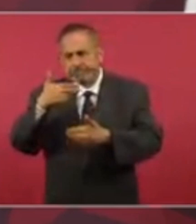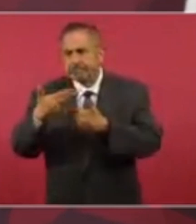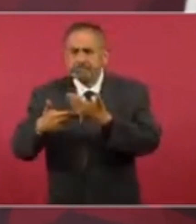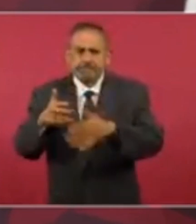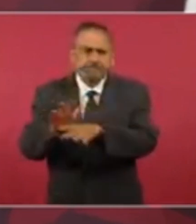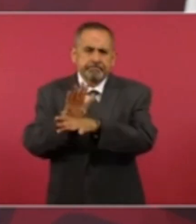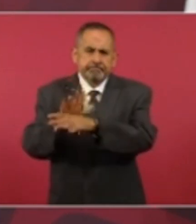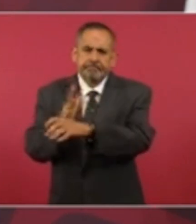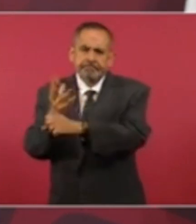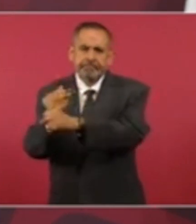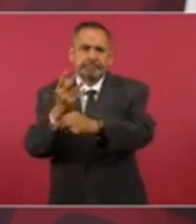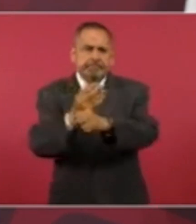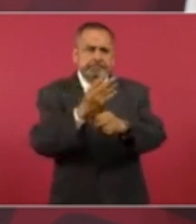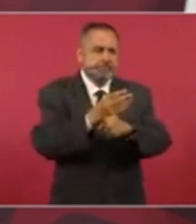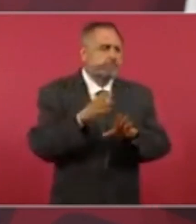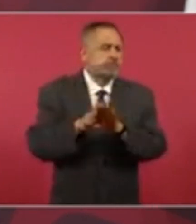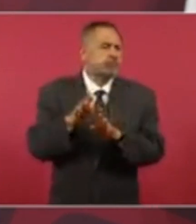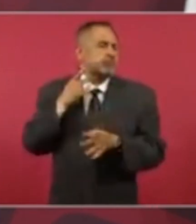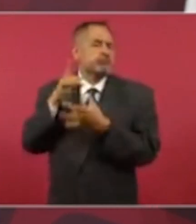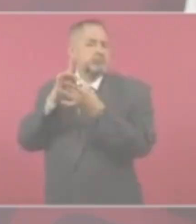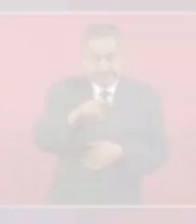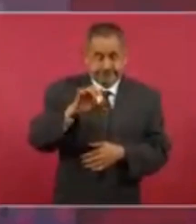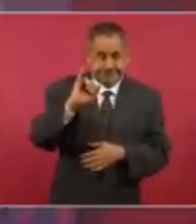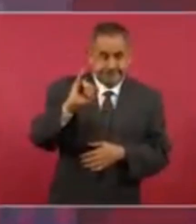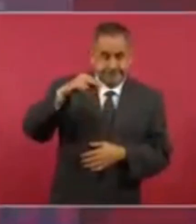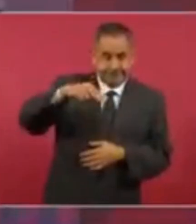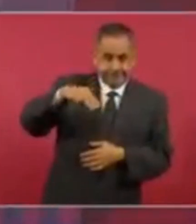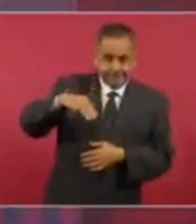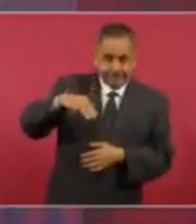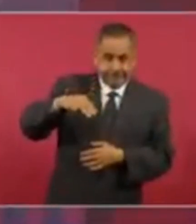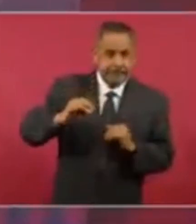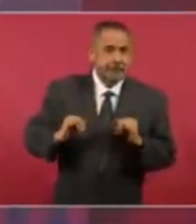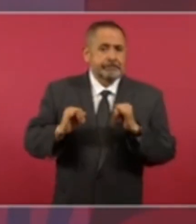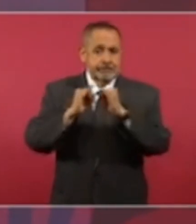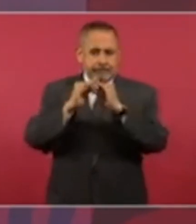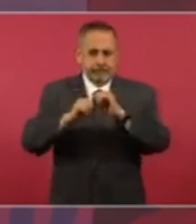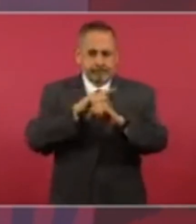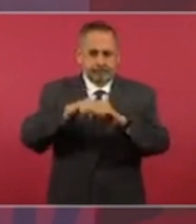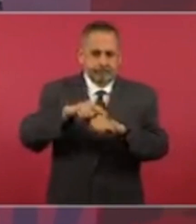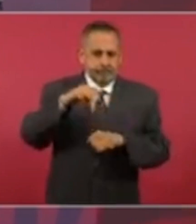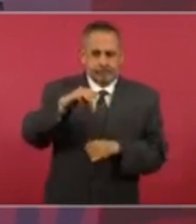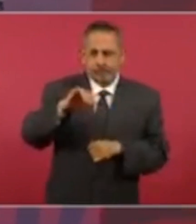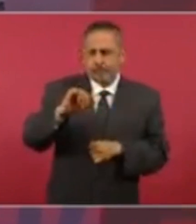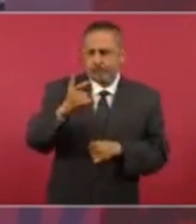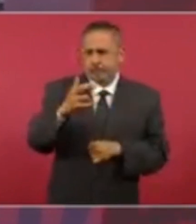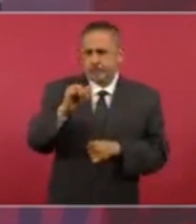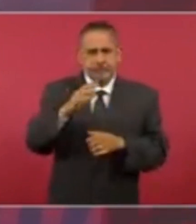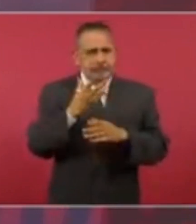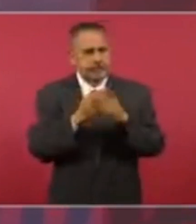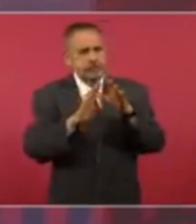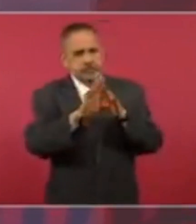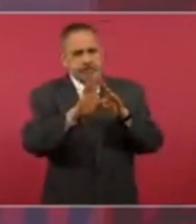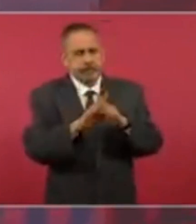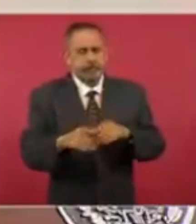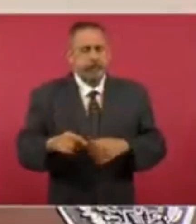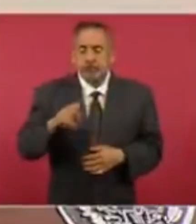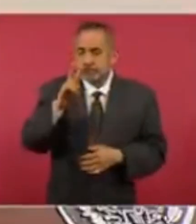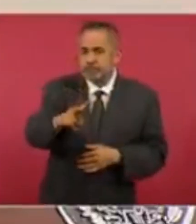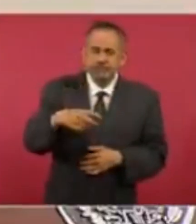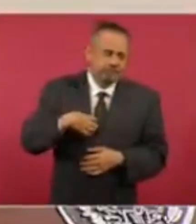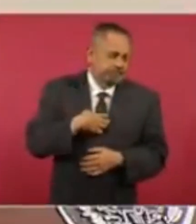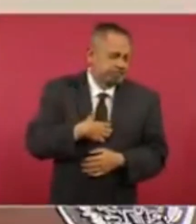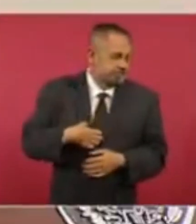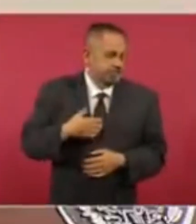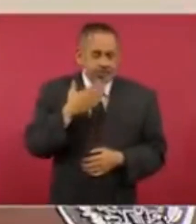lo que tiene que ver con la política migratoria. Yo celebro mucho el que también por primera vez